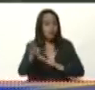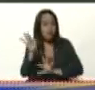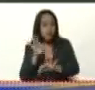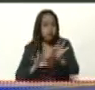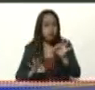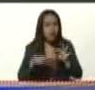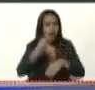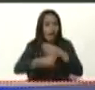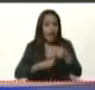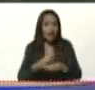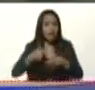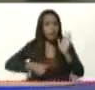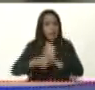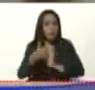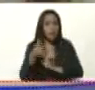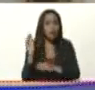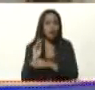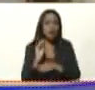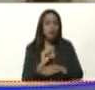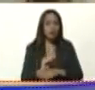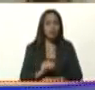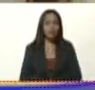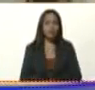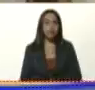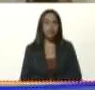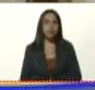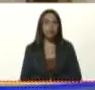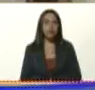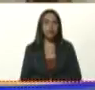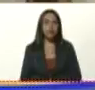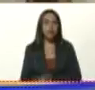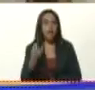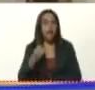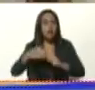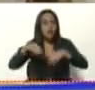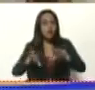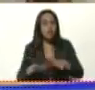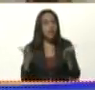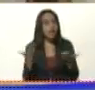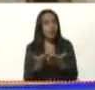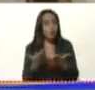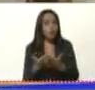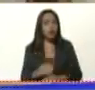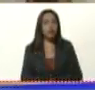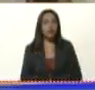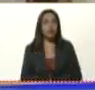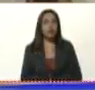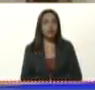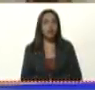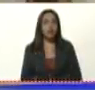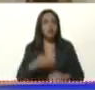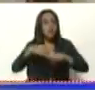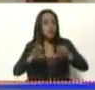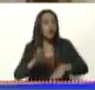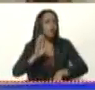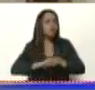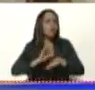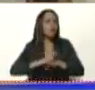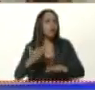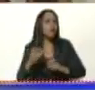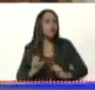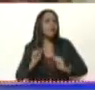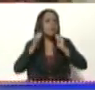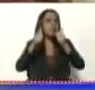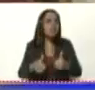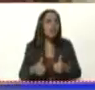con máxima seguridad. Cuando estamos suspendiendo las clases, las estamos suspendiendo porque estamos empezando